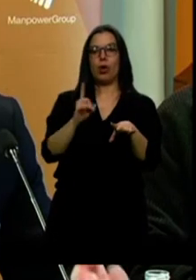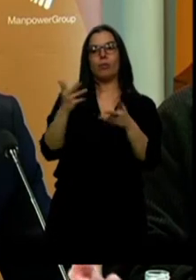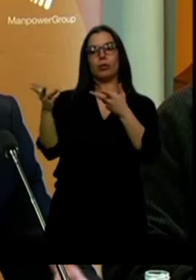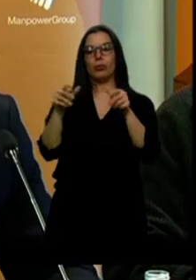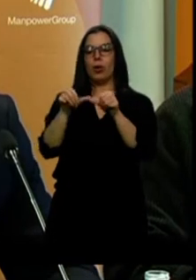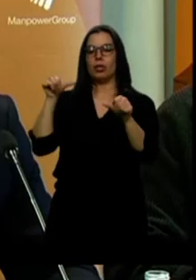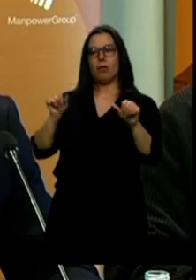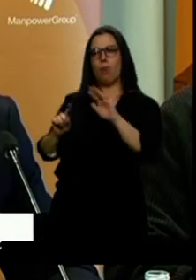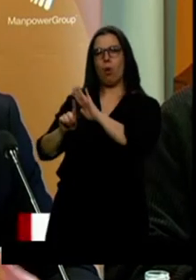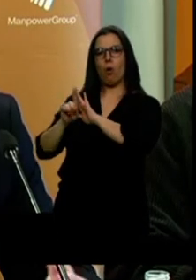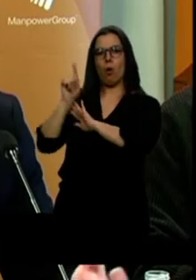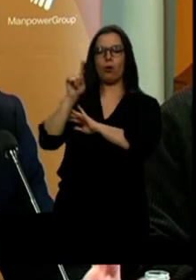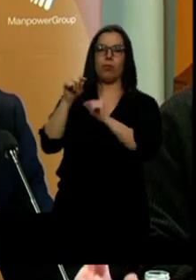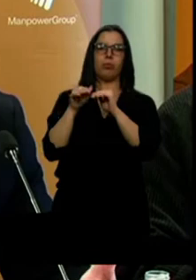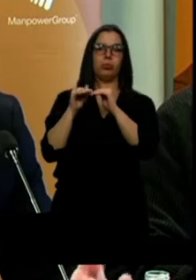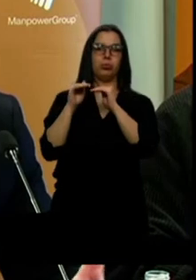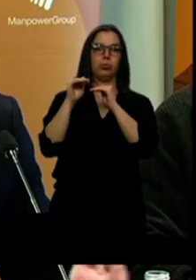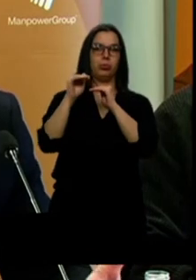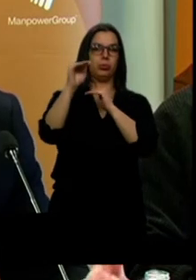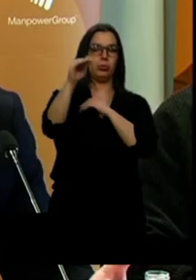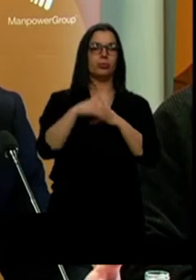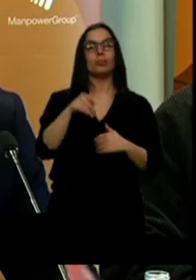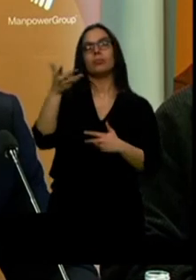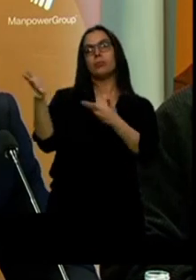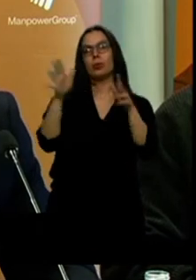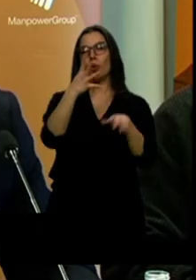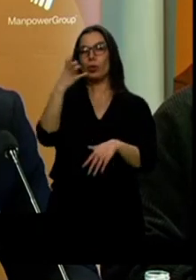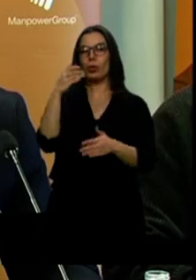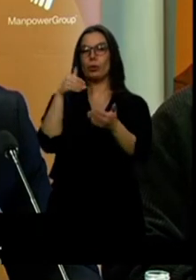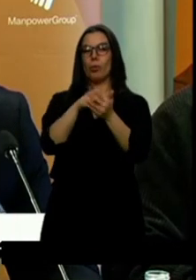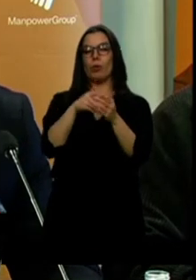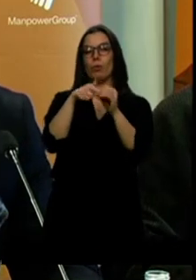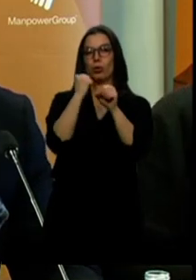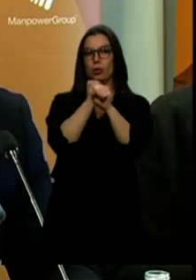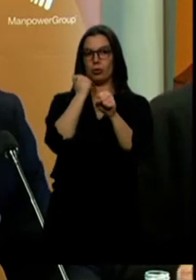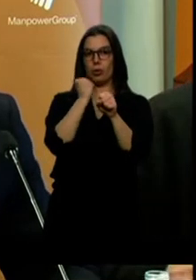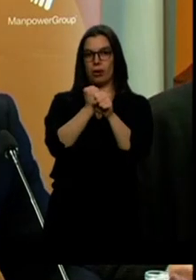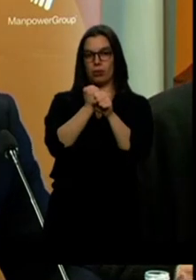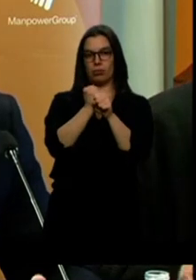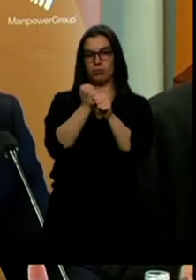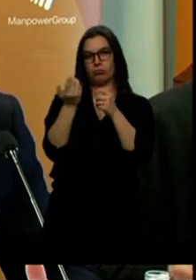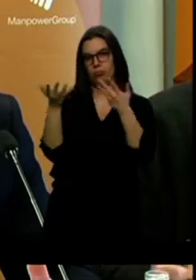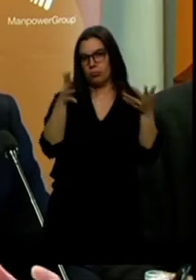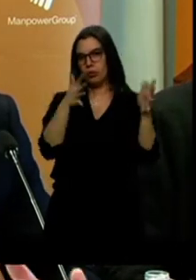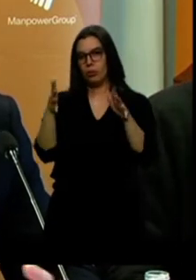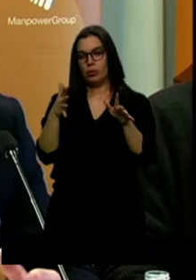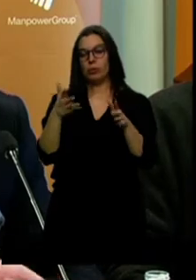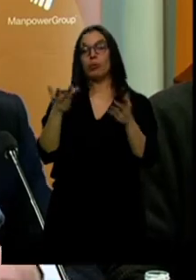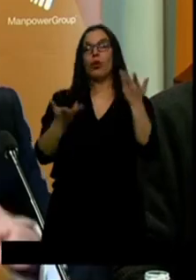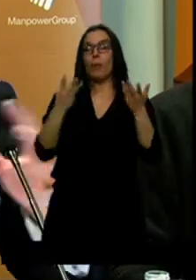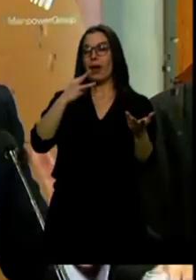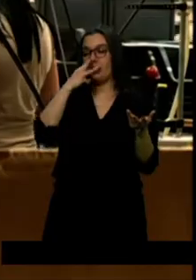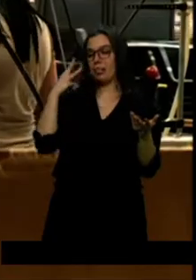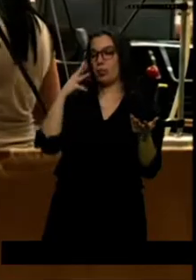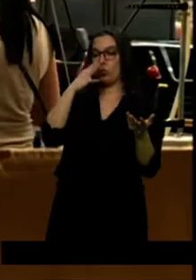de empleo neto rondará los 400.000 puestos de trabajo, frente a los últimos tres o cuatro años que rondaba casi los